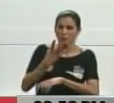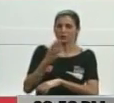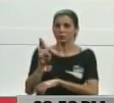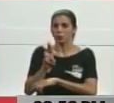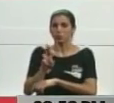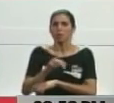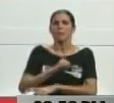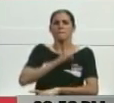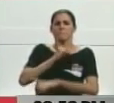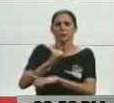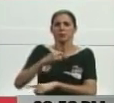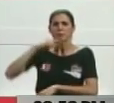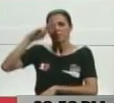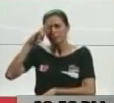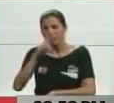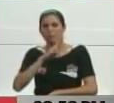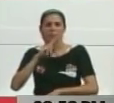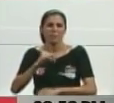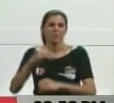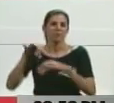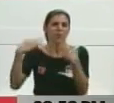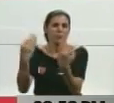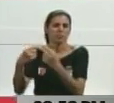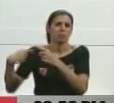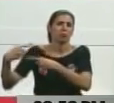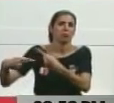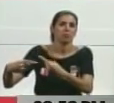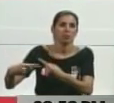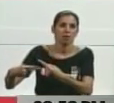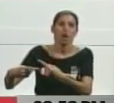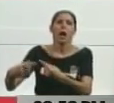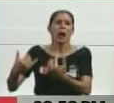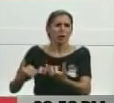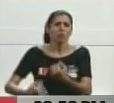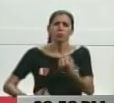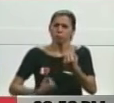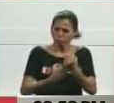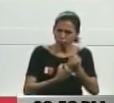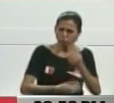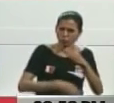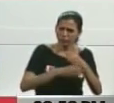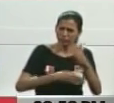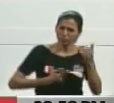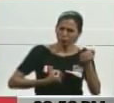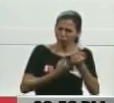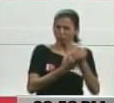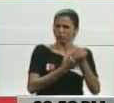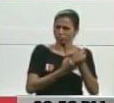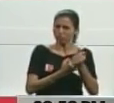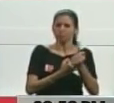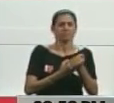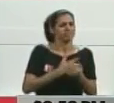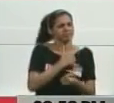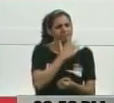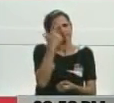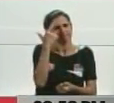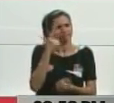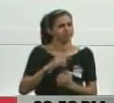torturadores de toda la vida. Eso sí da tristeza. Eso sí da pena.